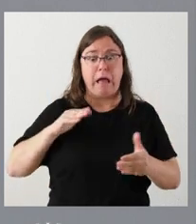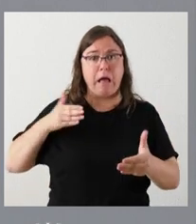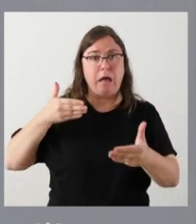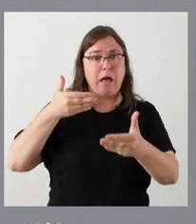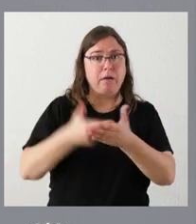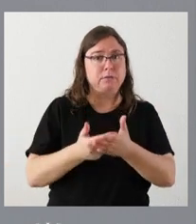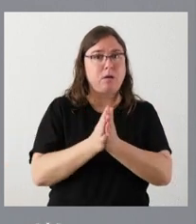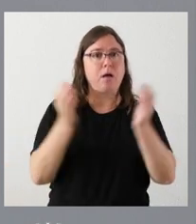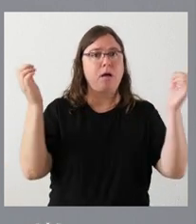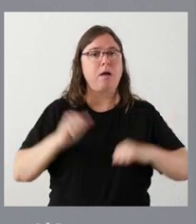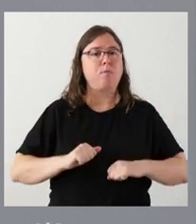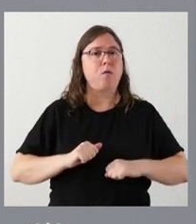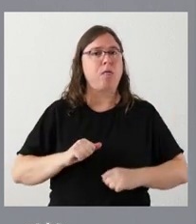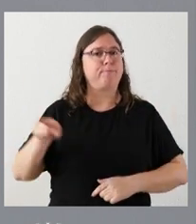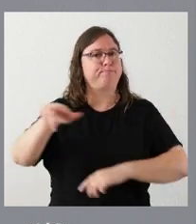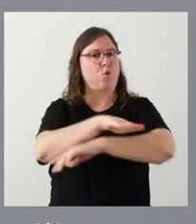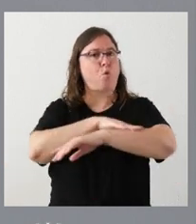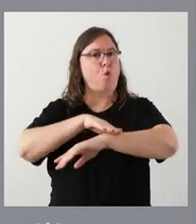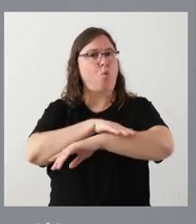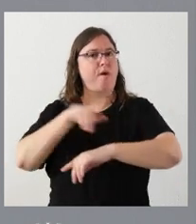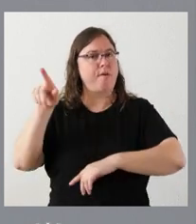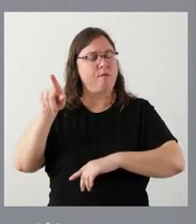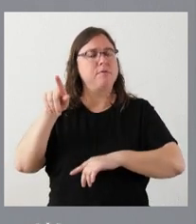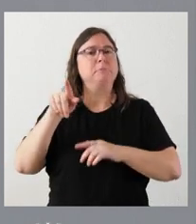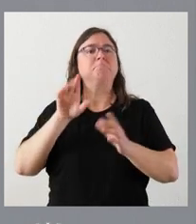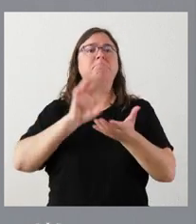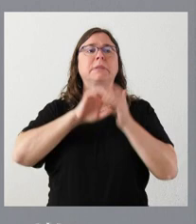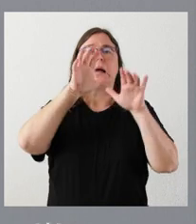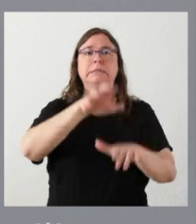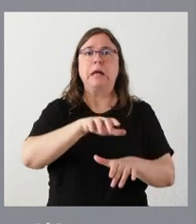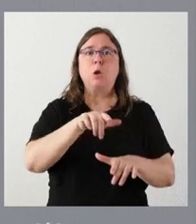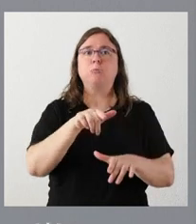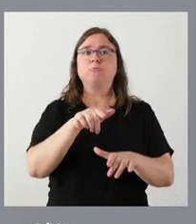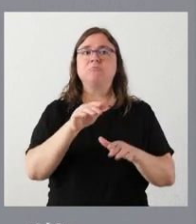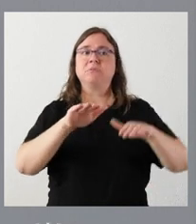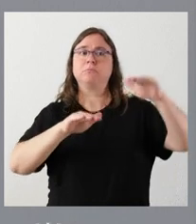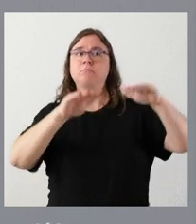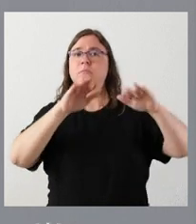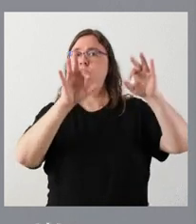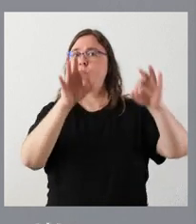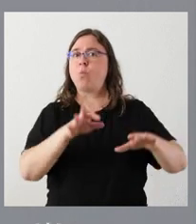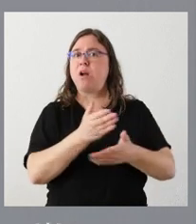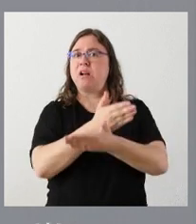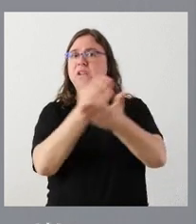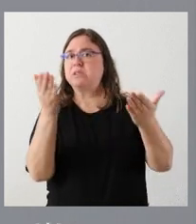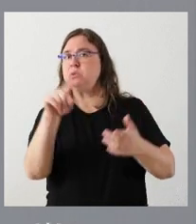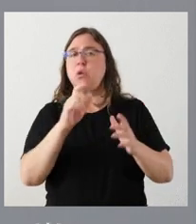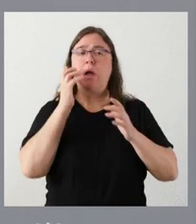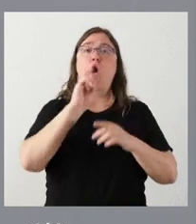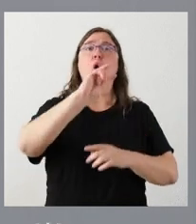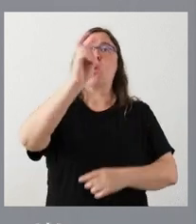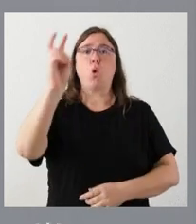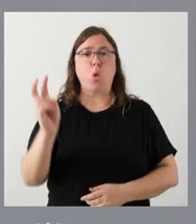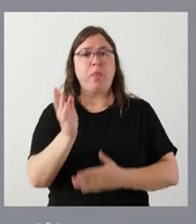por parte del Gobierno Castilla y León no esté con el mismo nivel de ayuda para los ganaderos que en otras